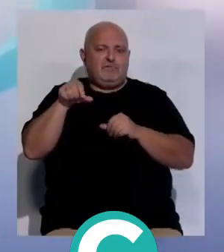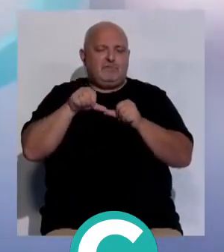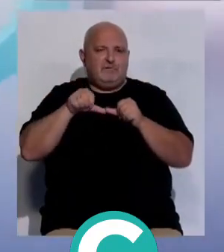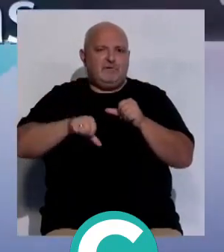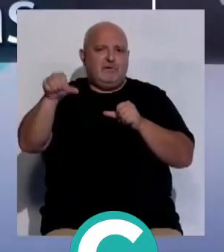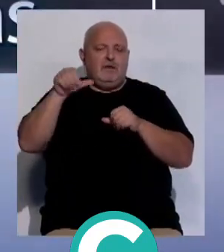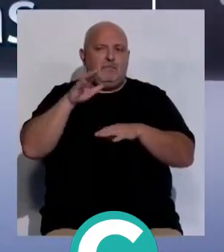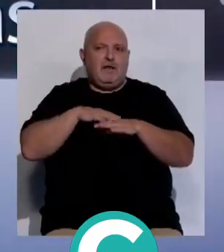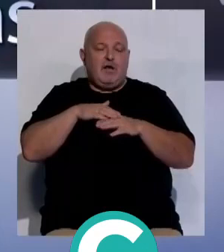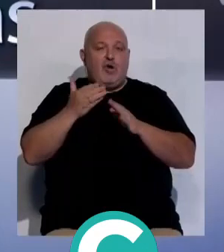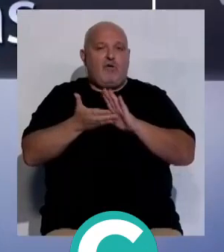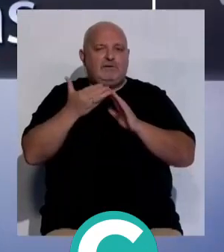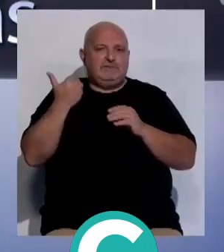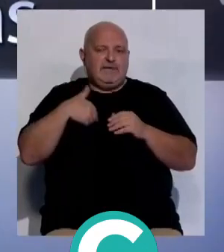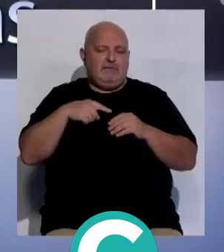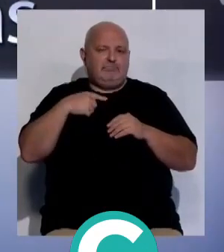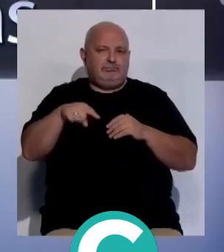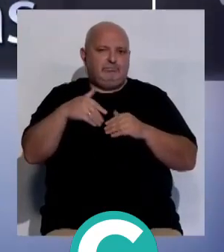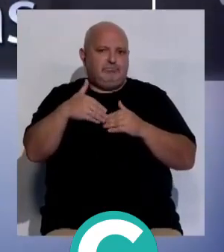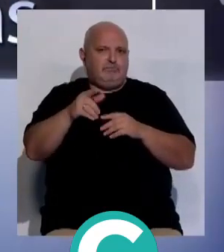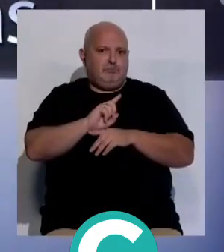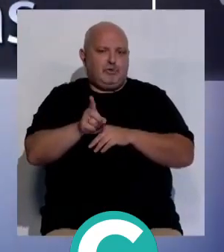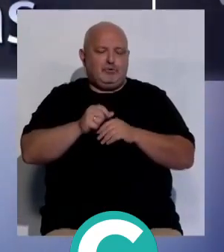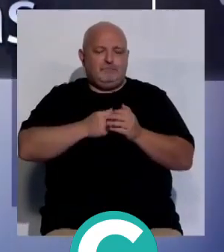para que estas obras puedan ser licitadas.